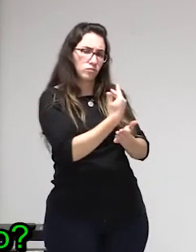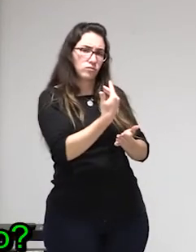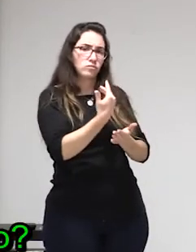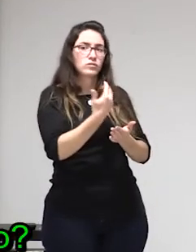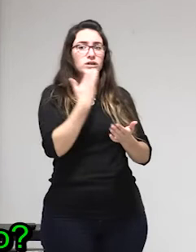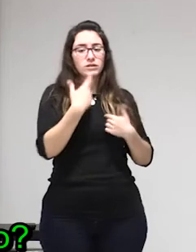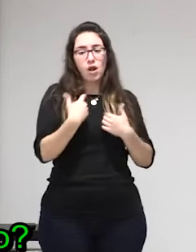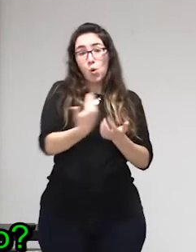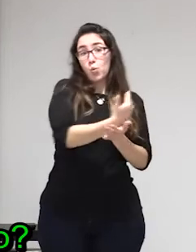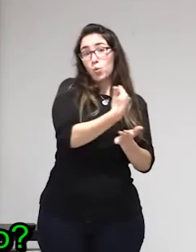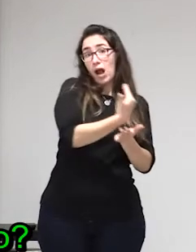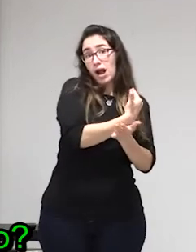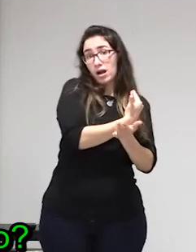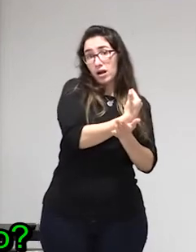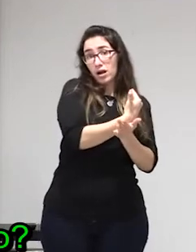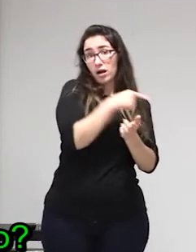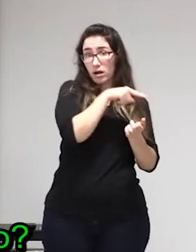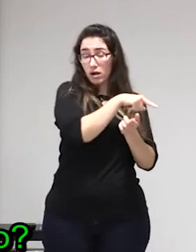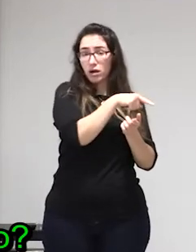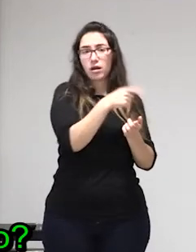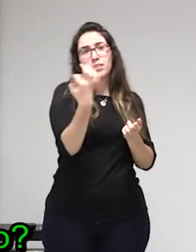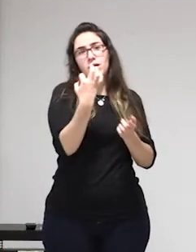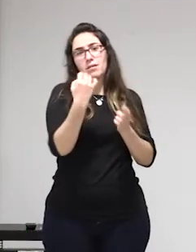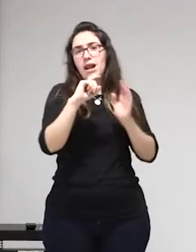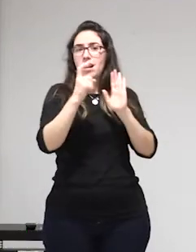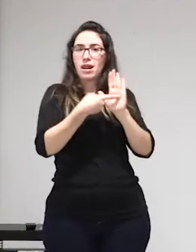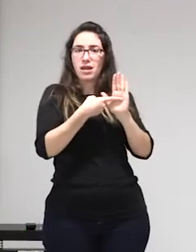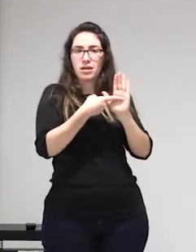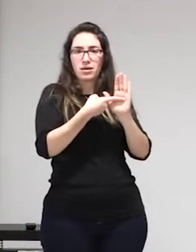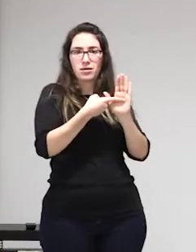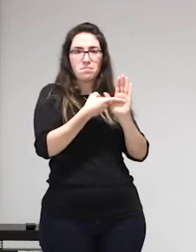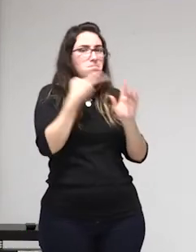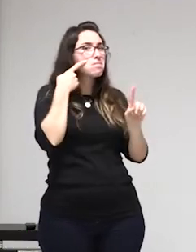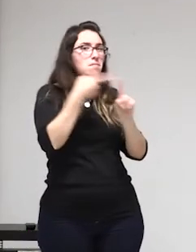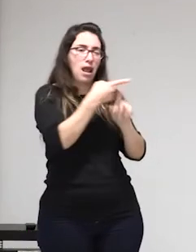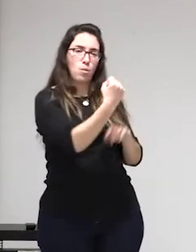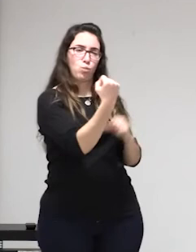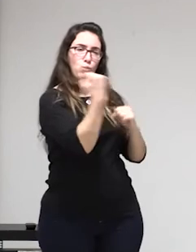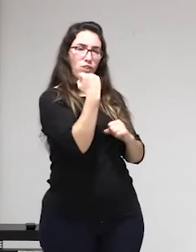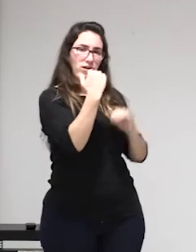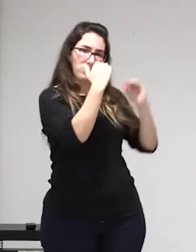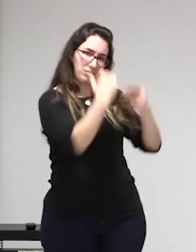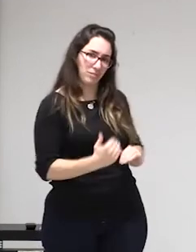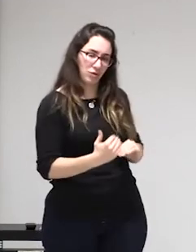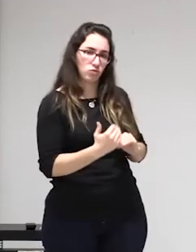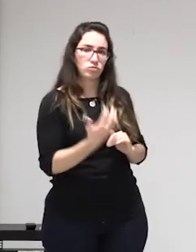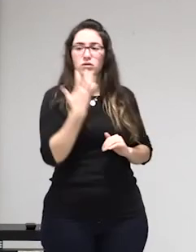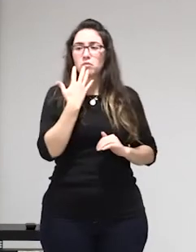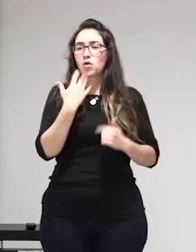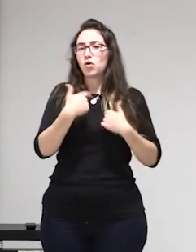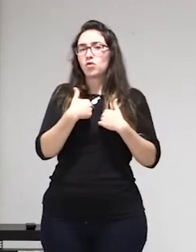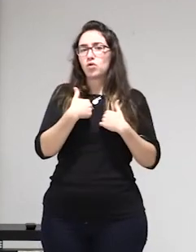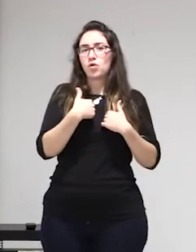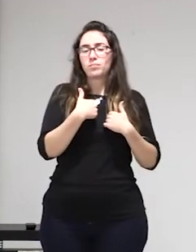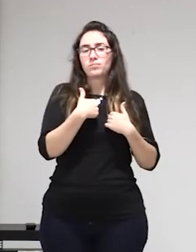no osea es castigo penal de acuerdo obviamente esta persona tiene que ir a la